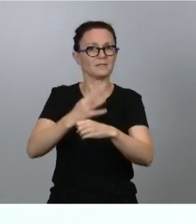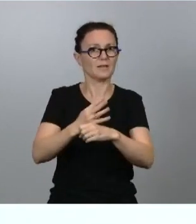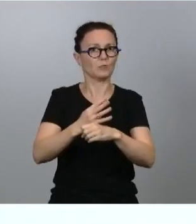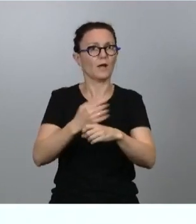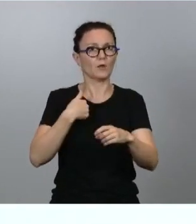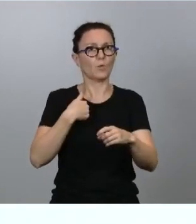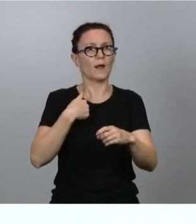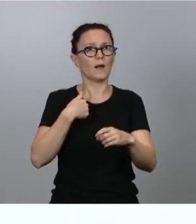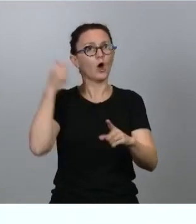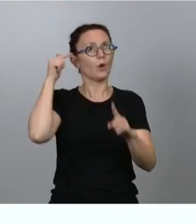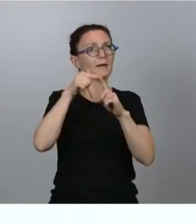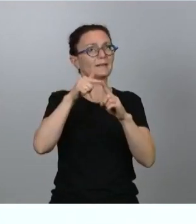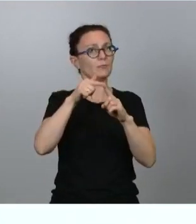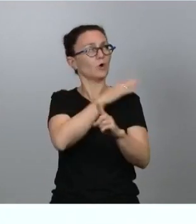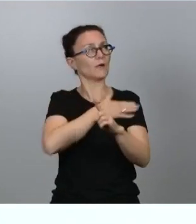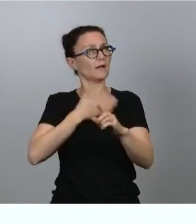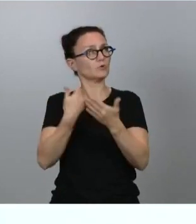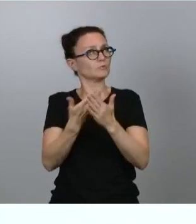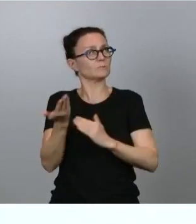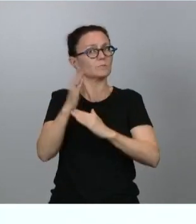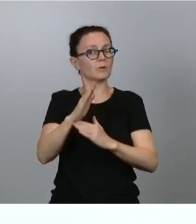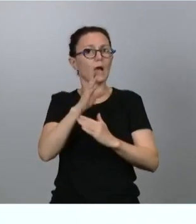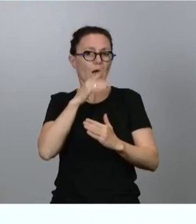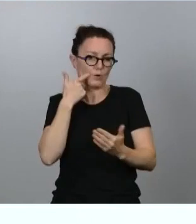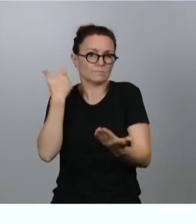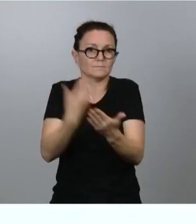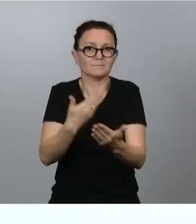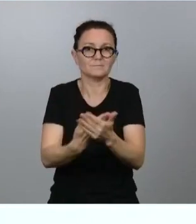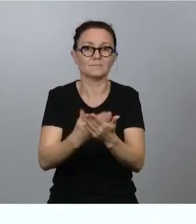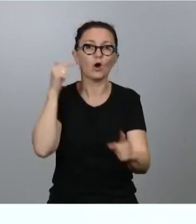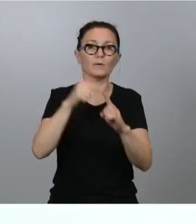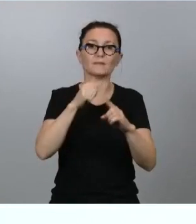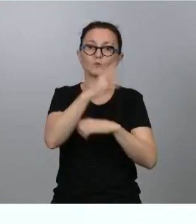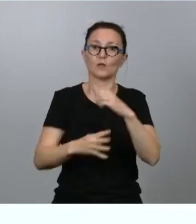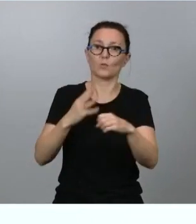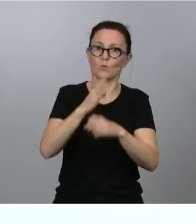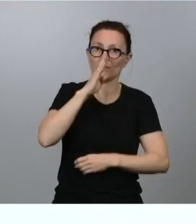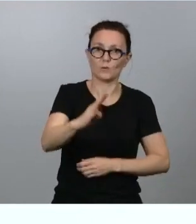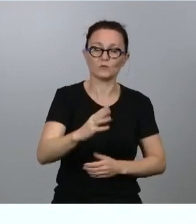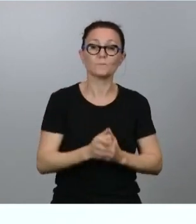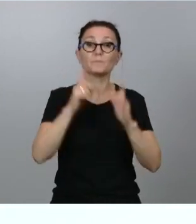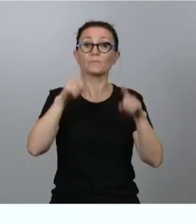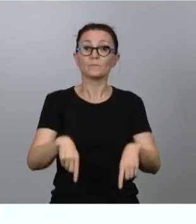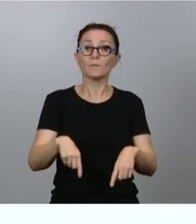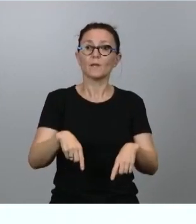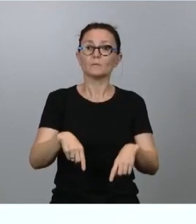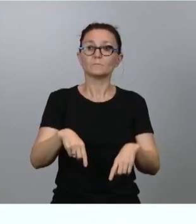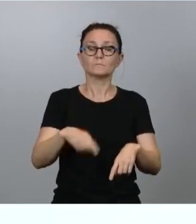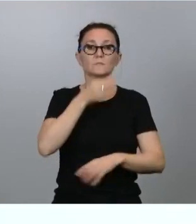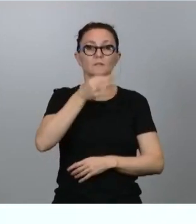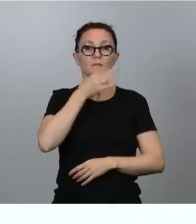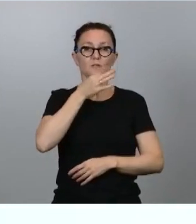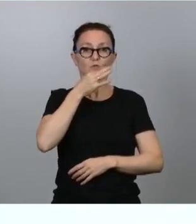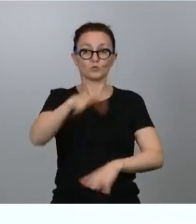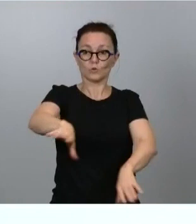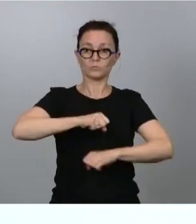uno de los desafíos más centrales que tenemos durante estos cuatro años. Y, de hecho, también fue objeto del discurso de investidura con el cual yo conté con